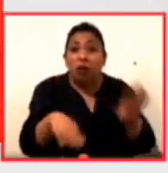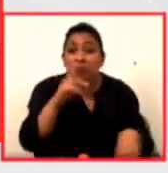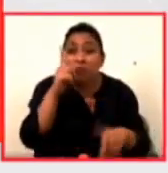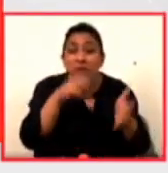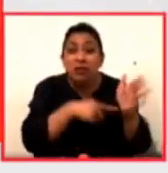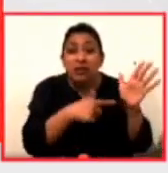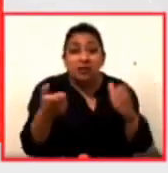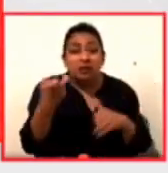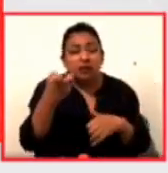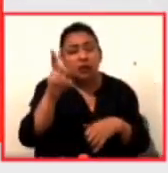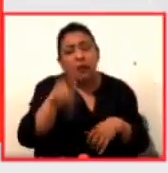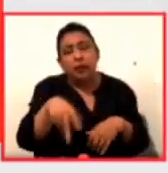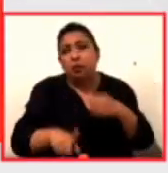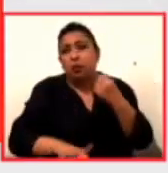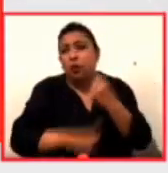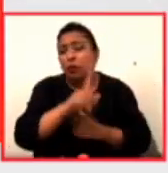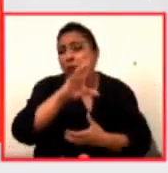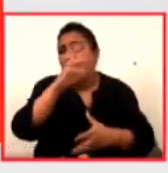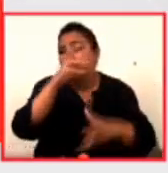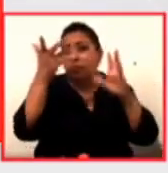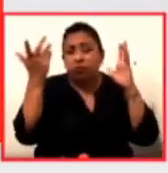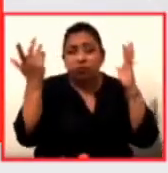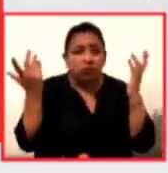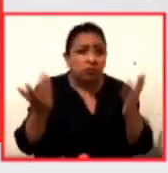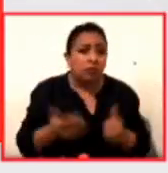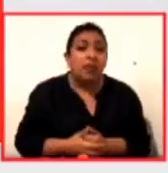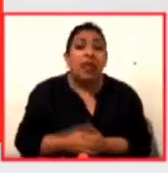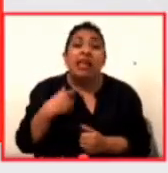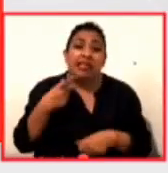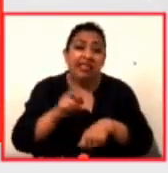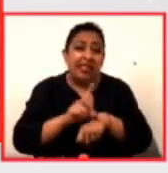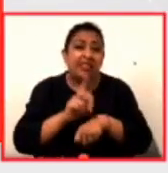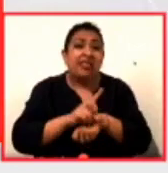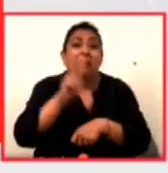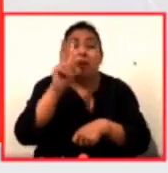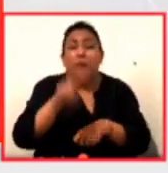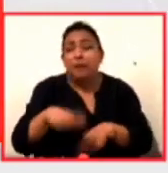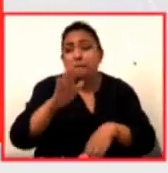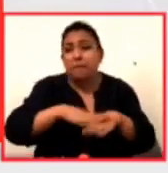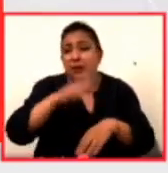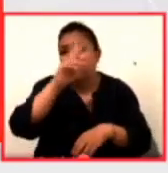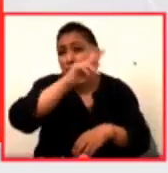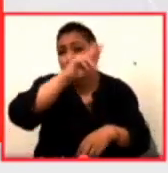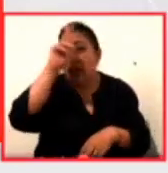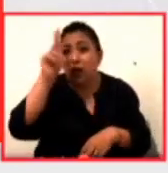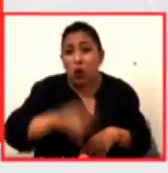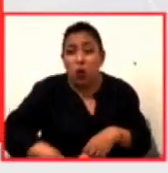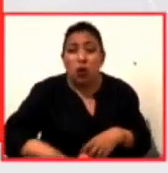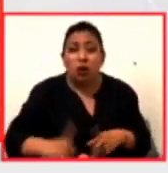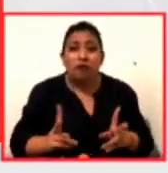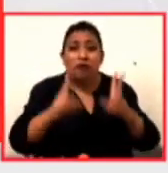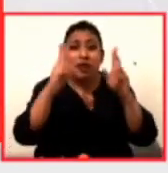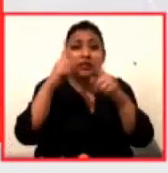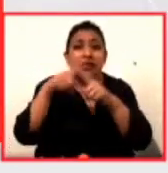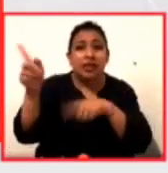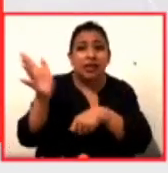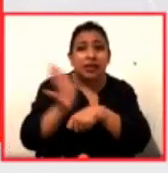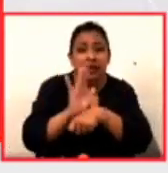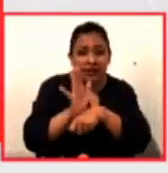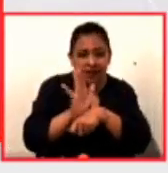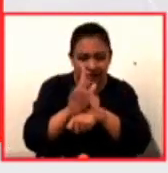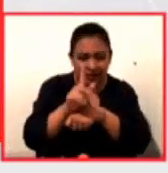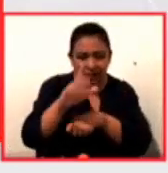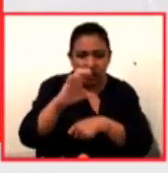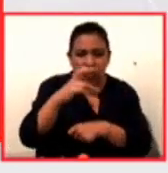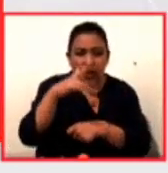insectos y para nosotros cada día se vuelve más aterradora y apocalíptica la frase retomada por el cineasta M. Night Shyamalan